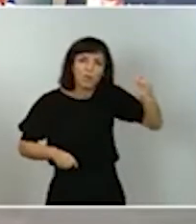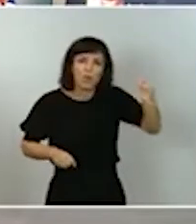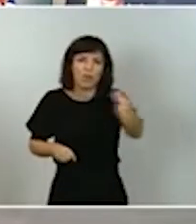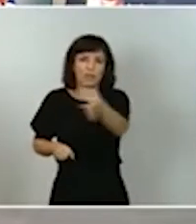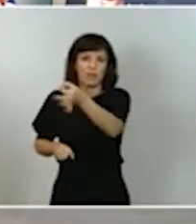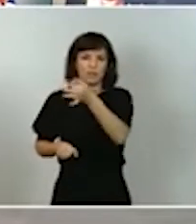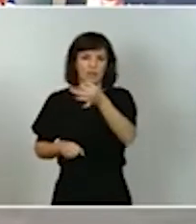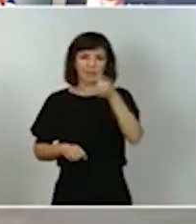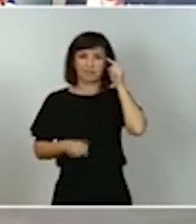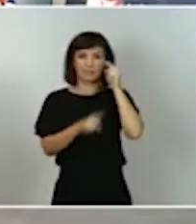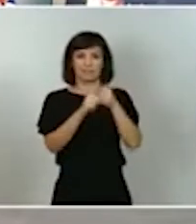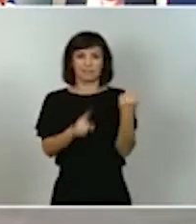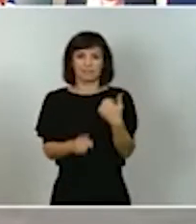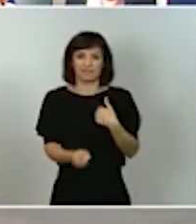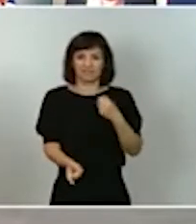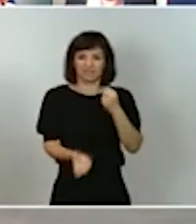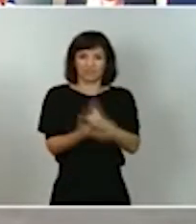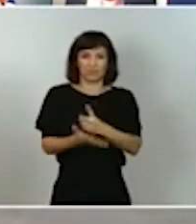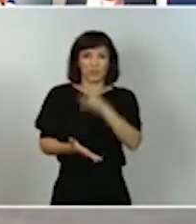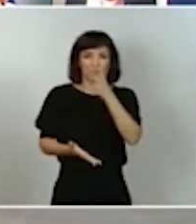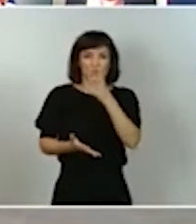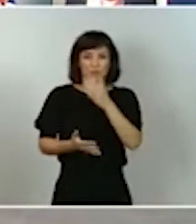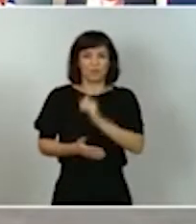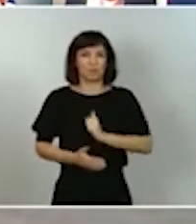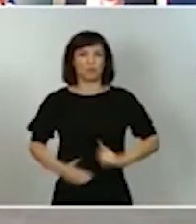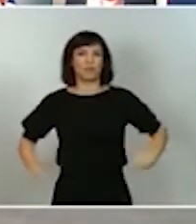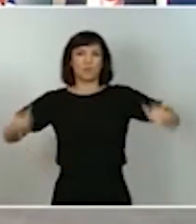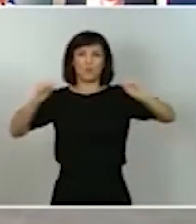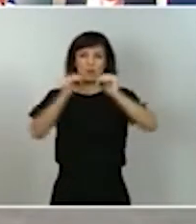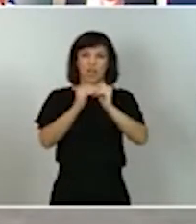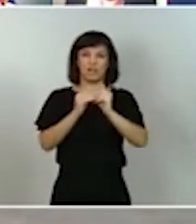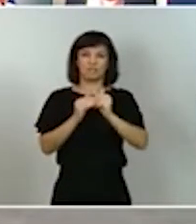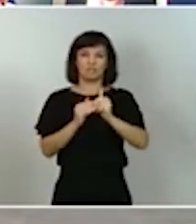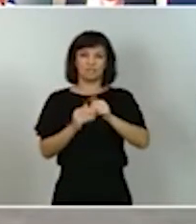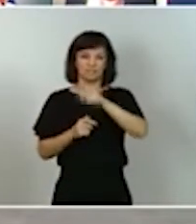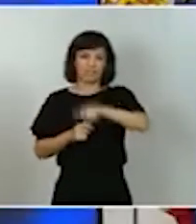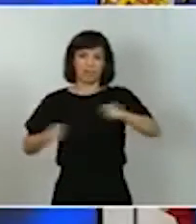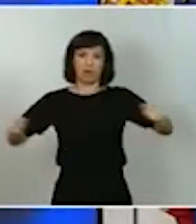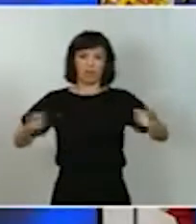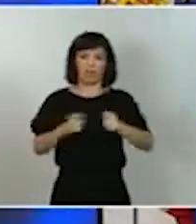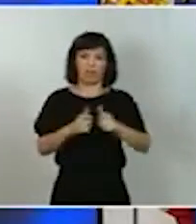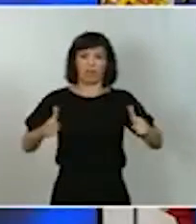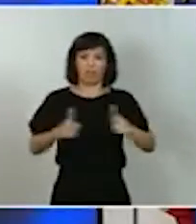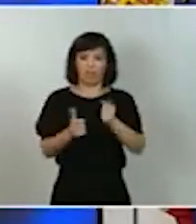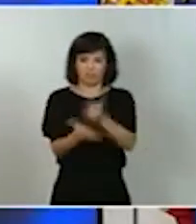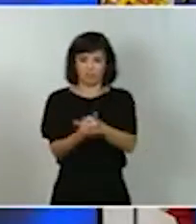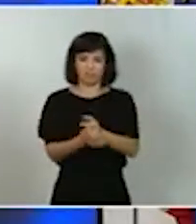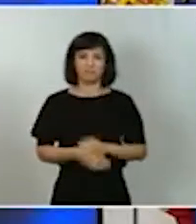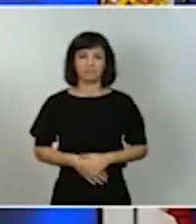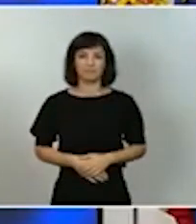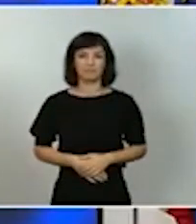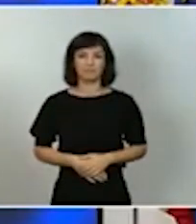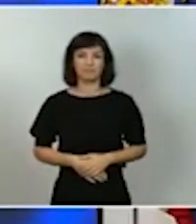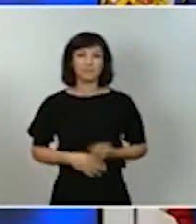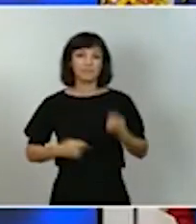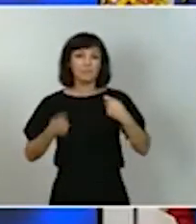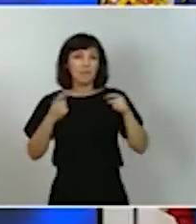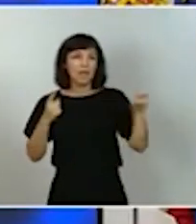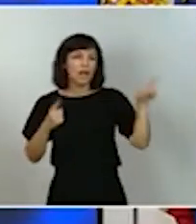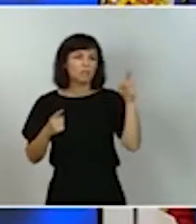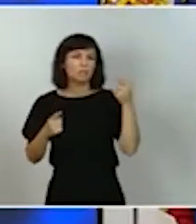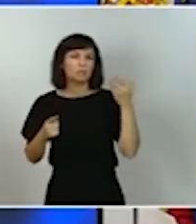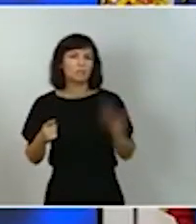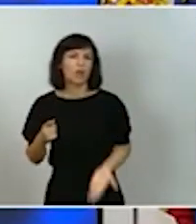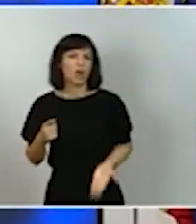desafío que tenemos de igualdad de oportunidades y de reto demográfico. Tenemos acceso a mercados muy importantes, potenciales de la Unión